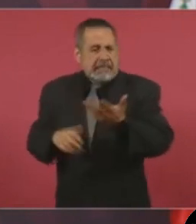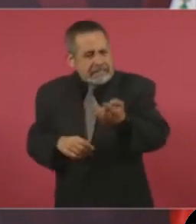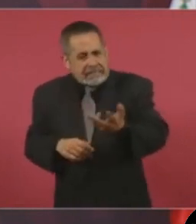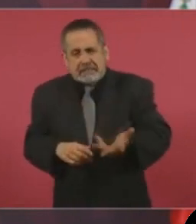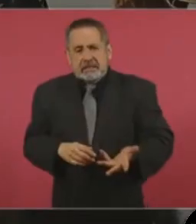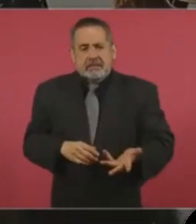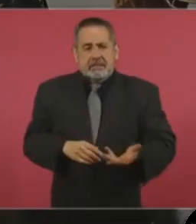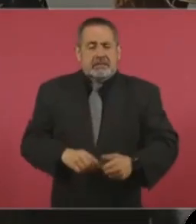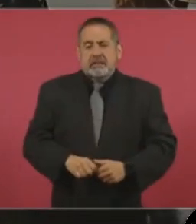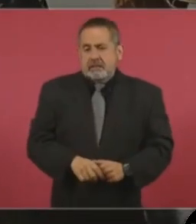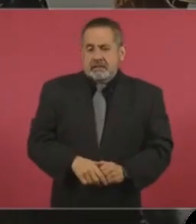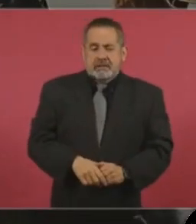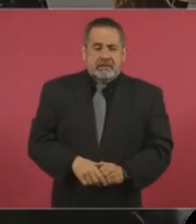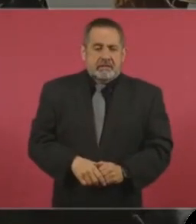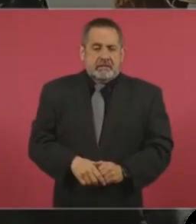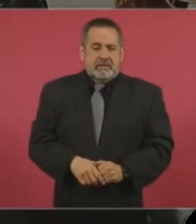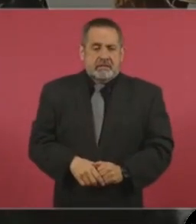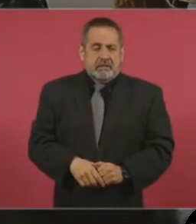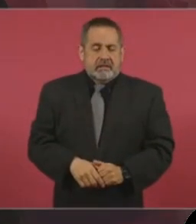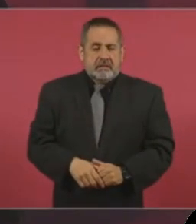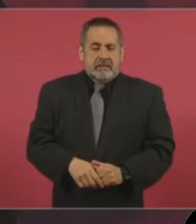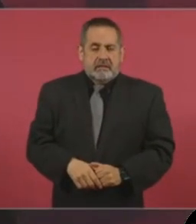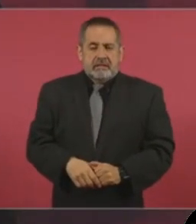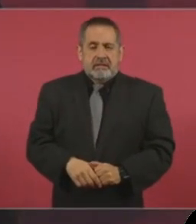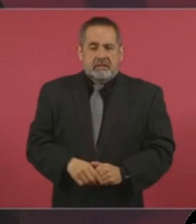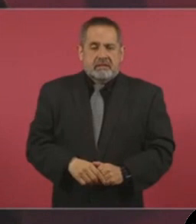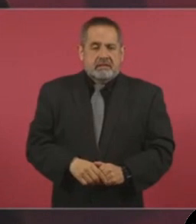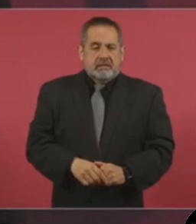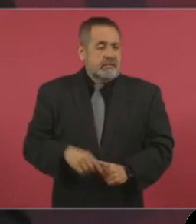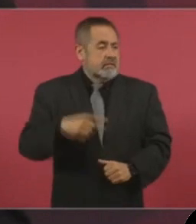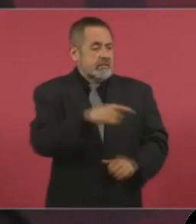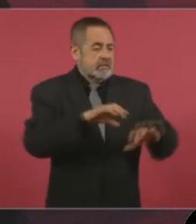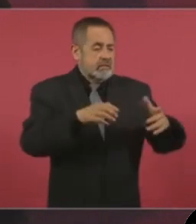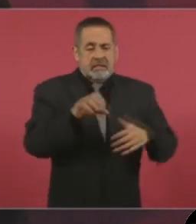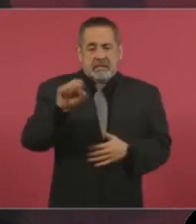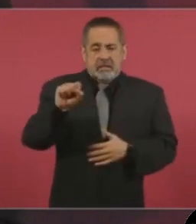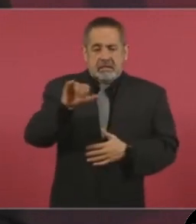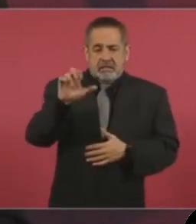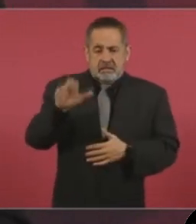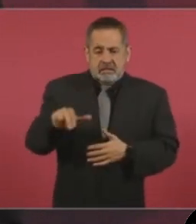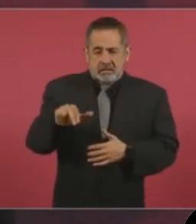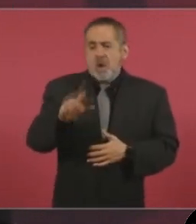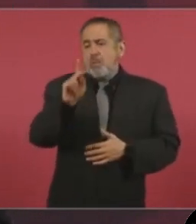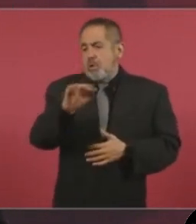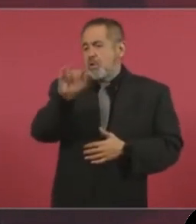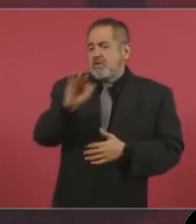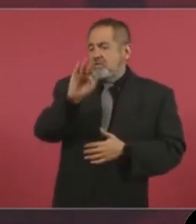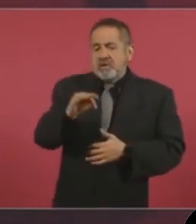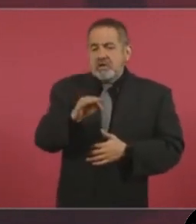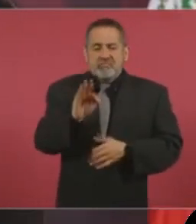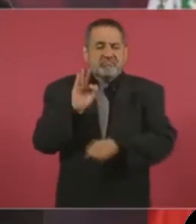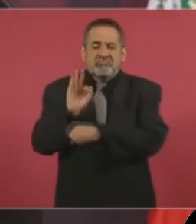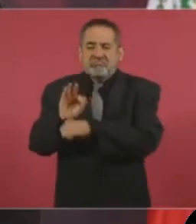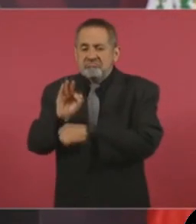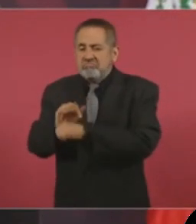es que no hace nada la Corte, el Poder Judicial, más que proteger a